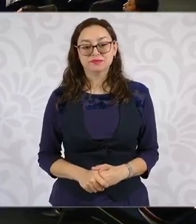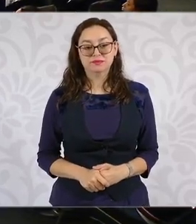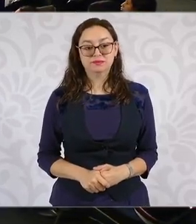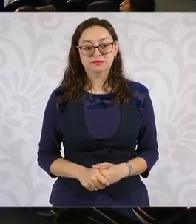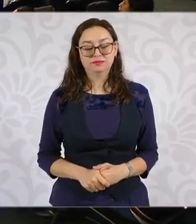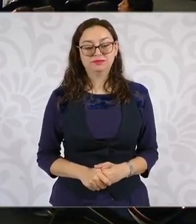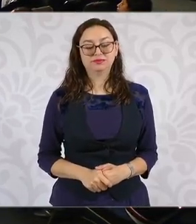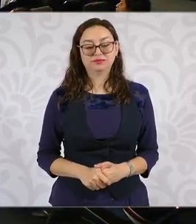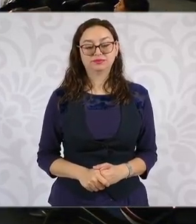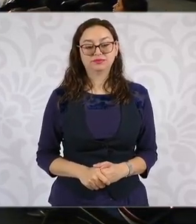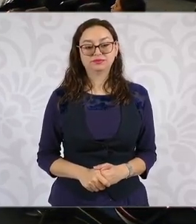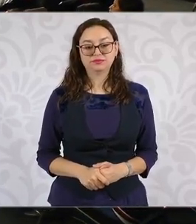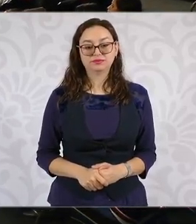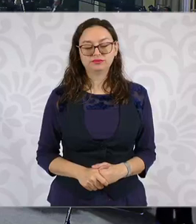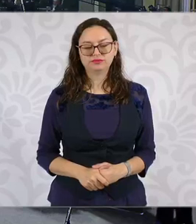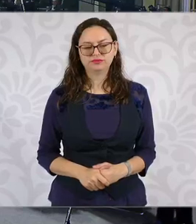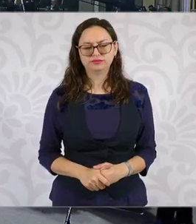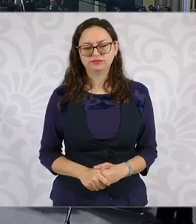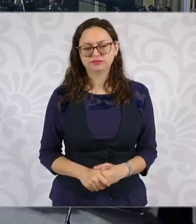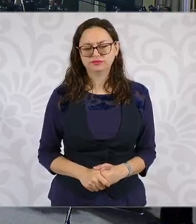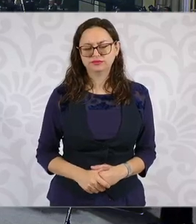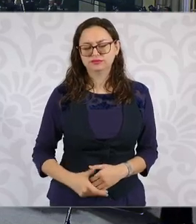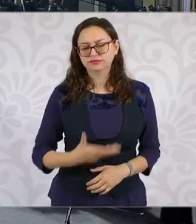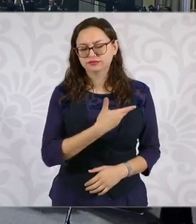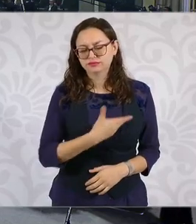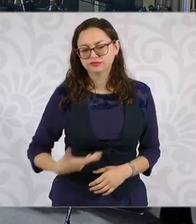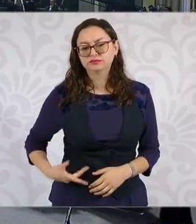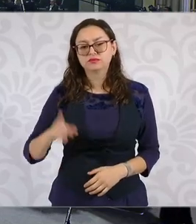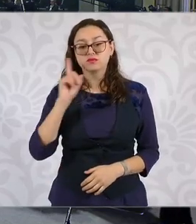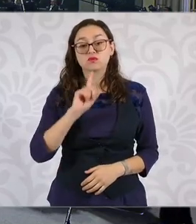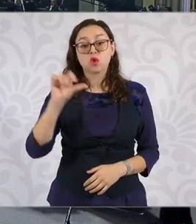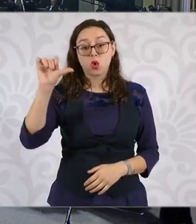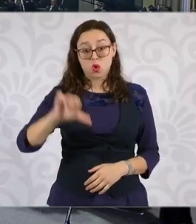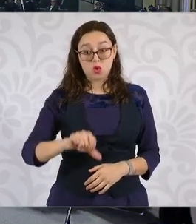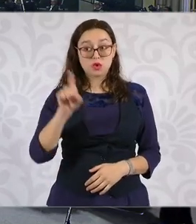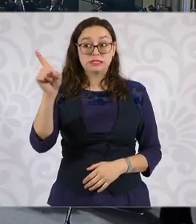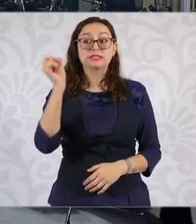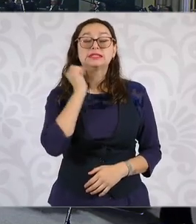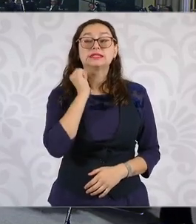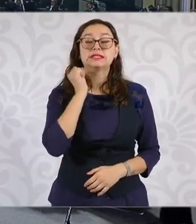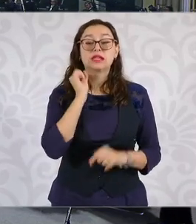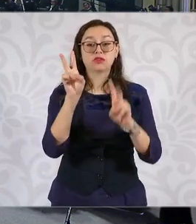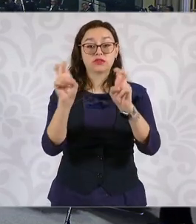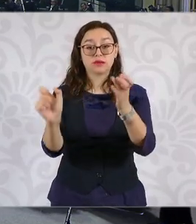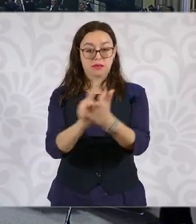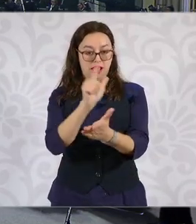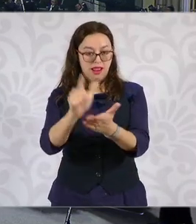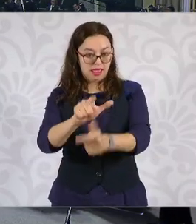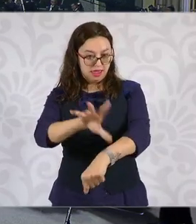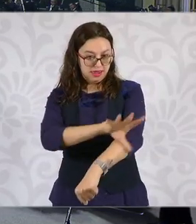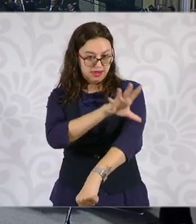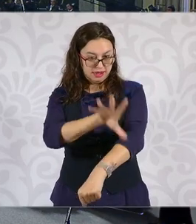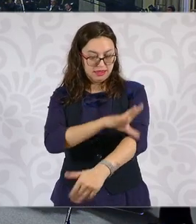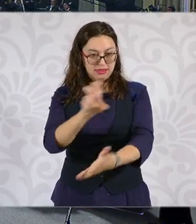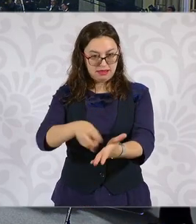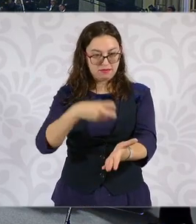Presidenta, hoy se va a discutir en el Senado la reforma energética, sin embargo, llama mucho la atención que,